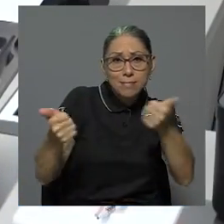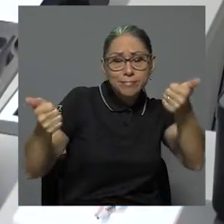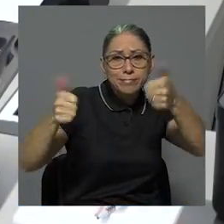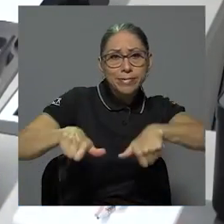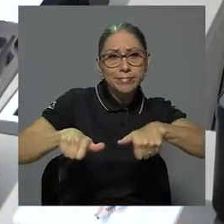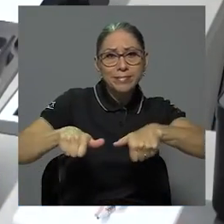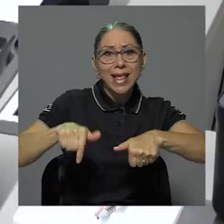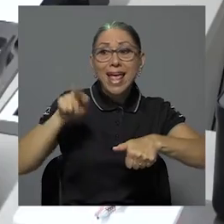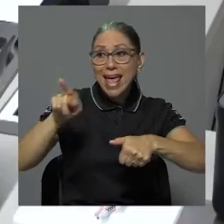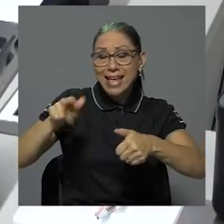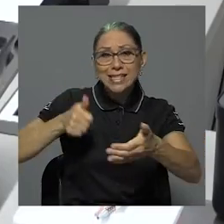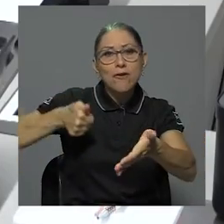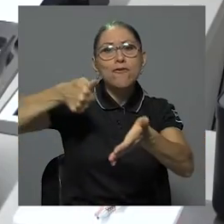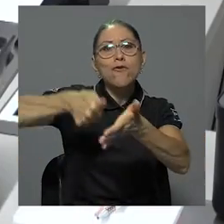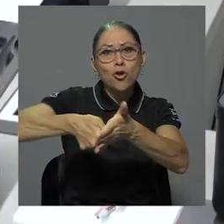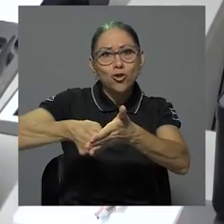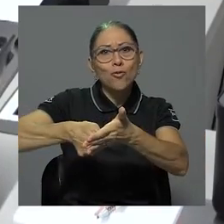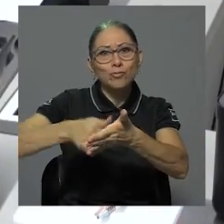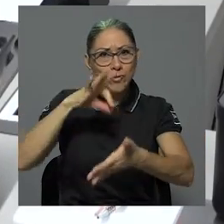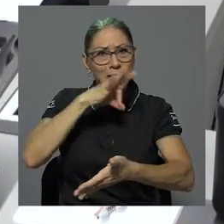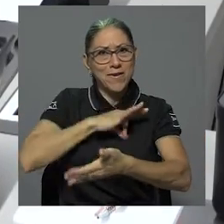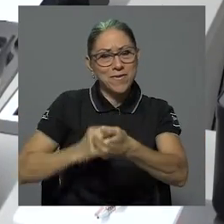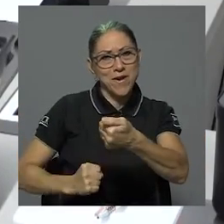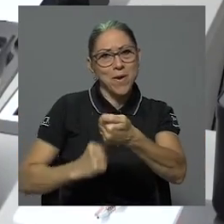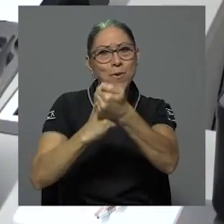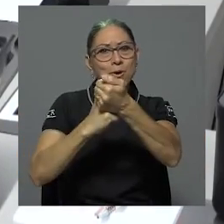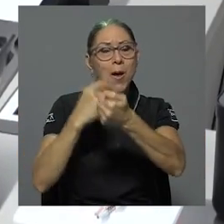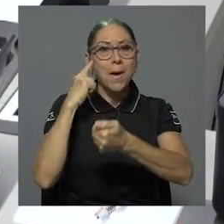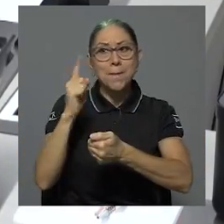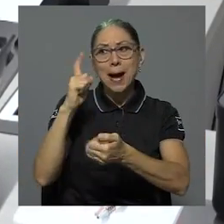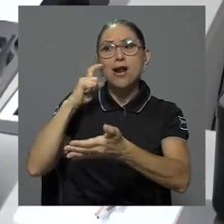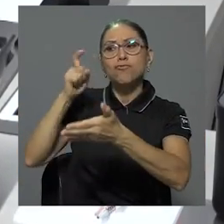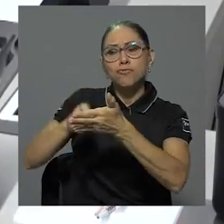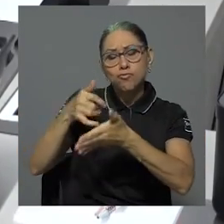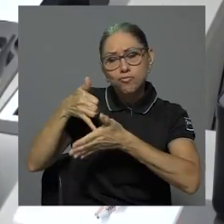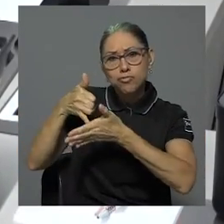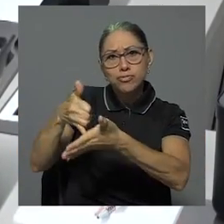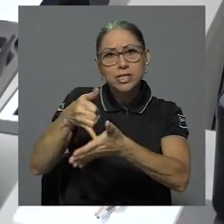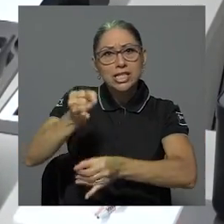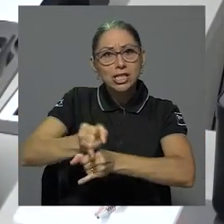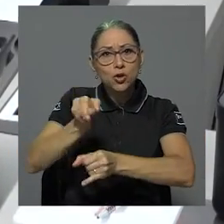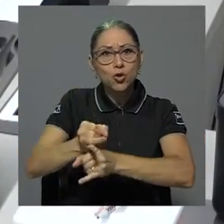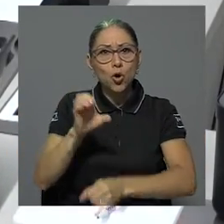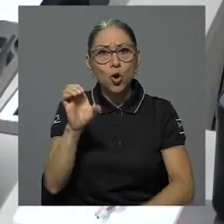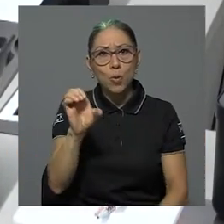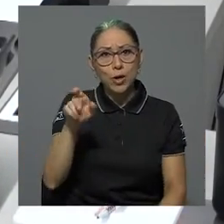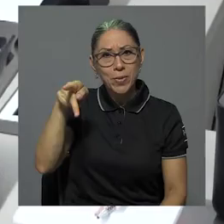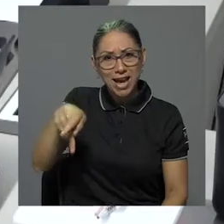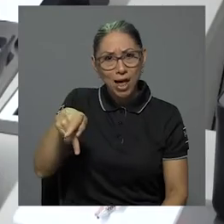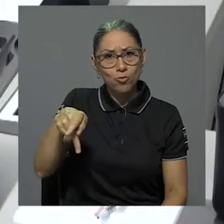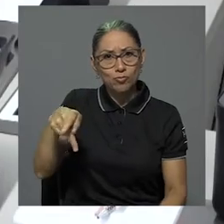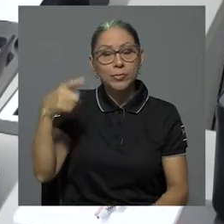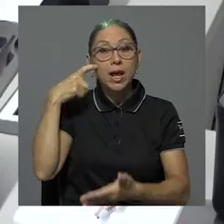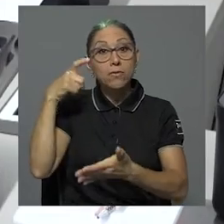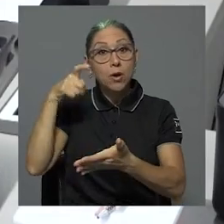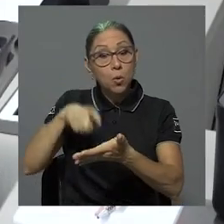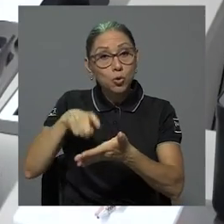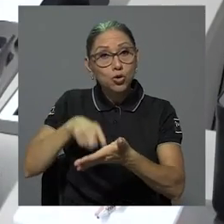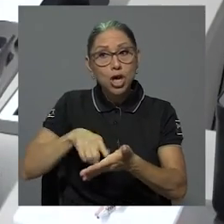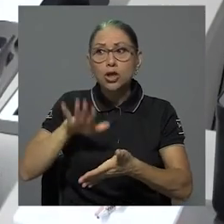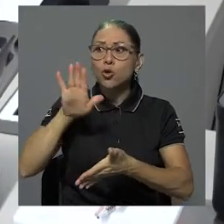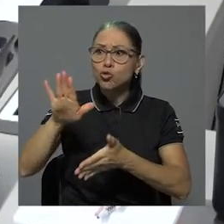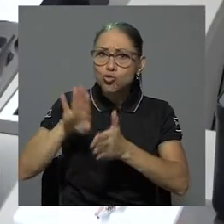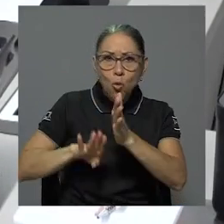este voto a favor para el benemeritazgo del Instituto Clodomiro Picado, reconociendo el